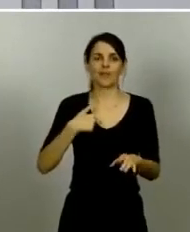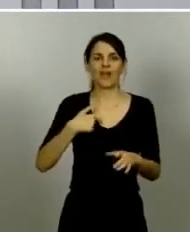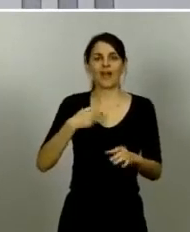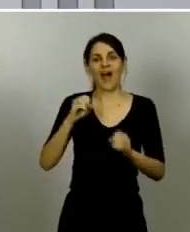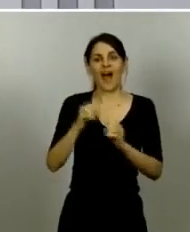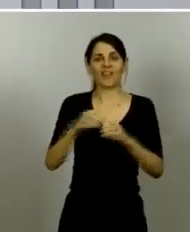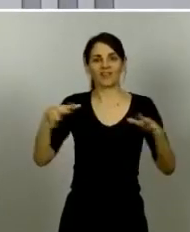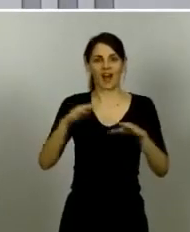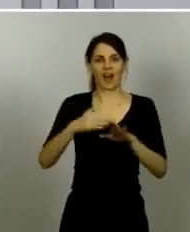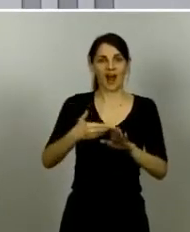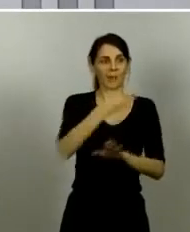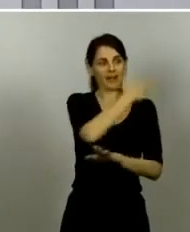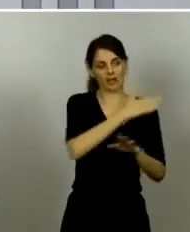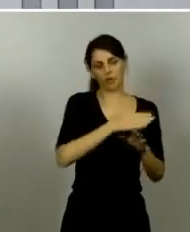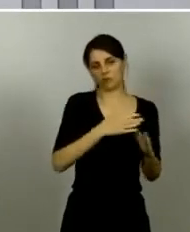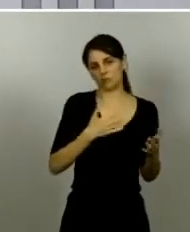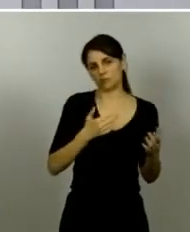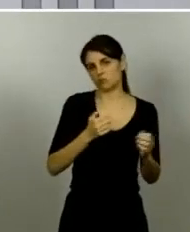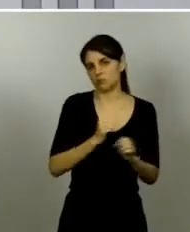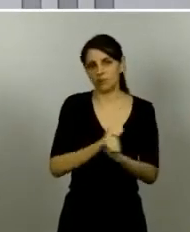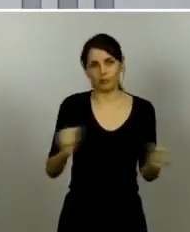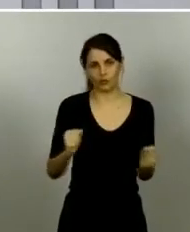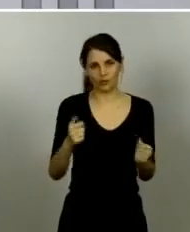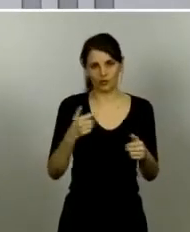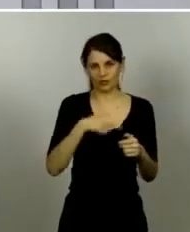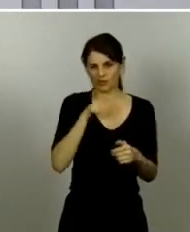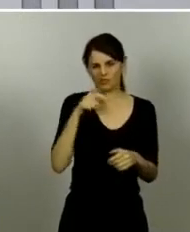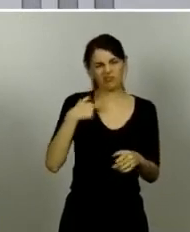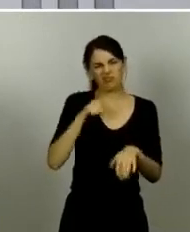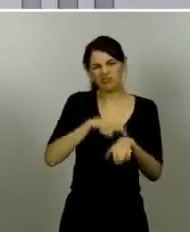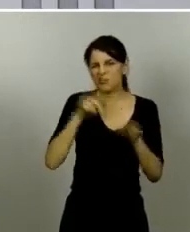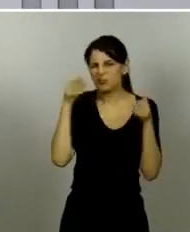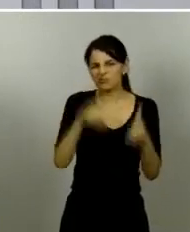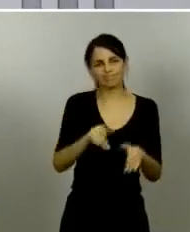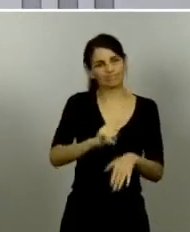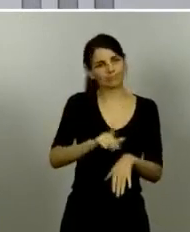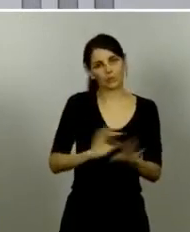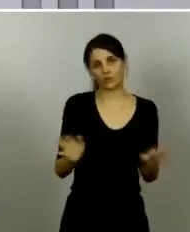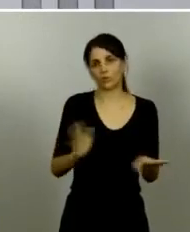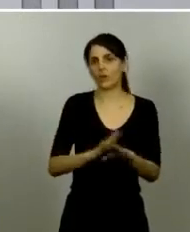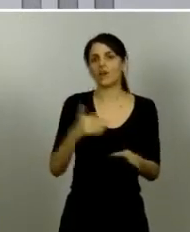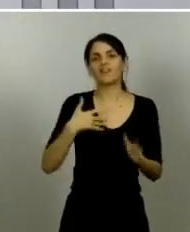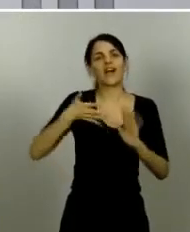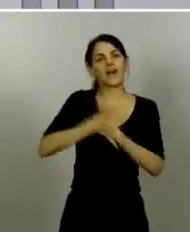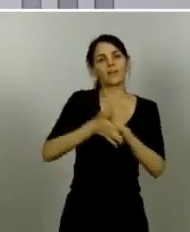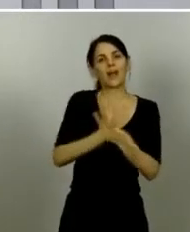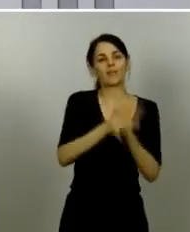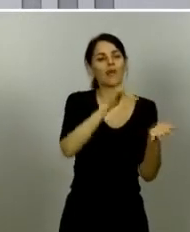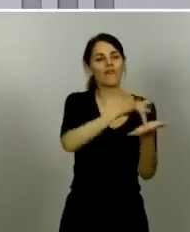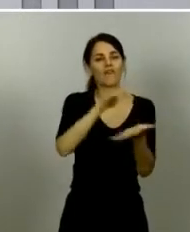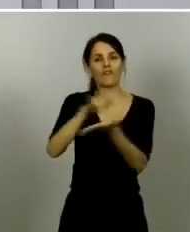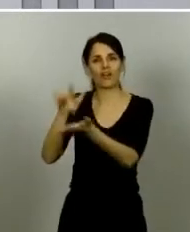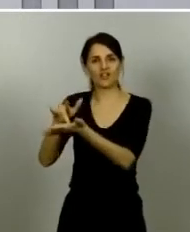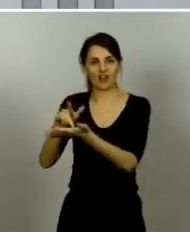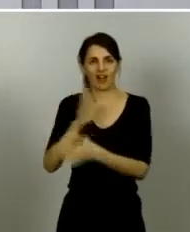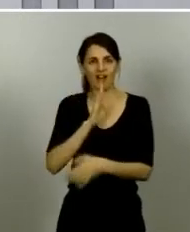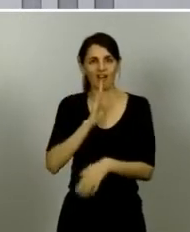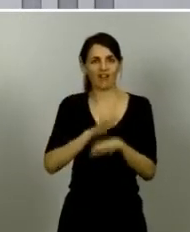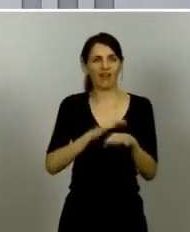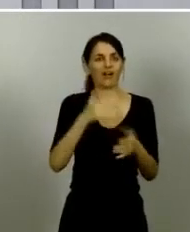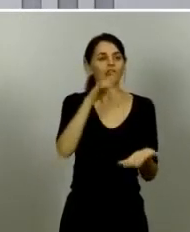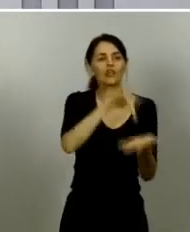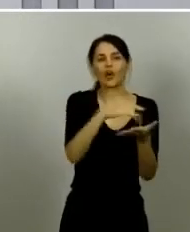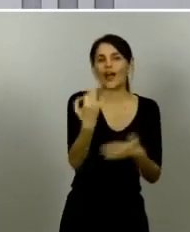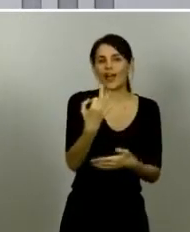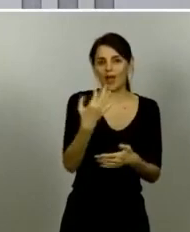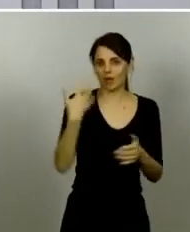para que dediquemos demasiado tiempo lo que pasó en estas fechas lo hemos explicado es conocido se adoptaron las decisiones conforme las